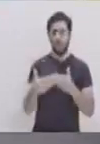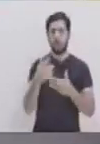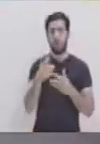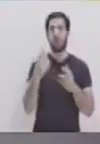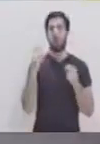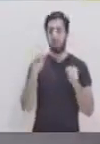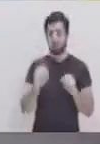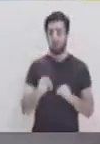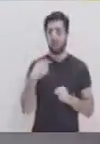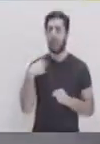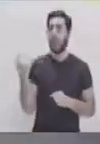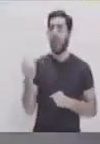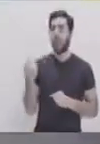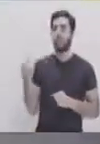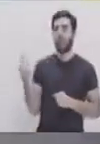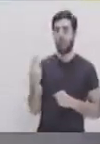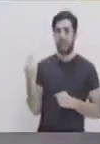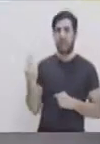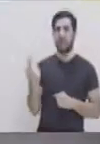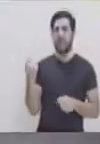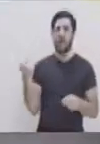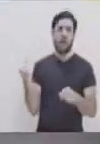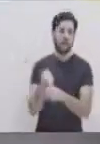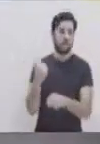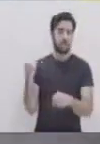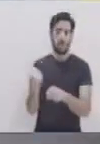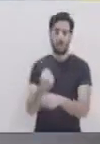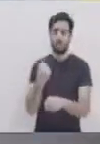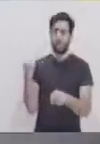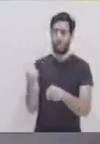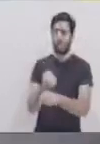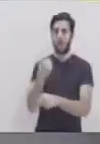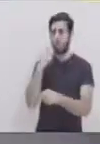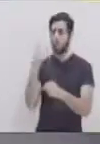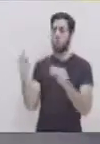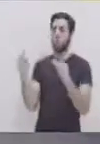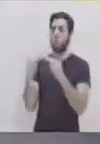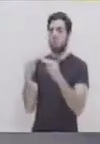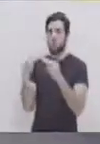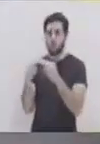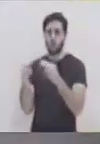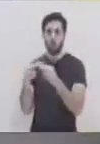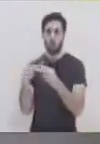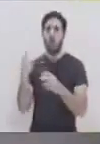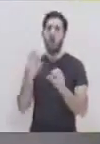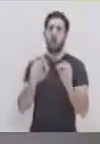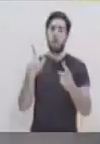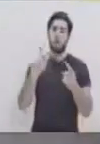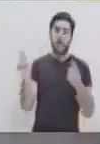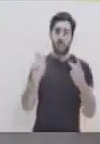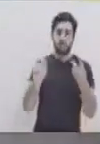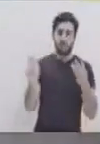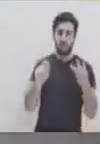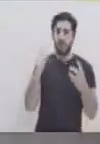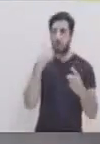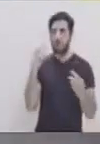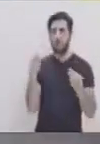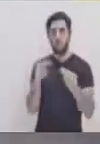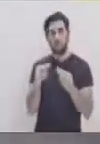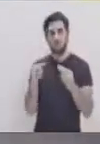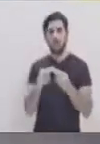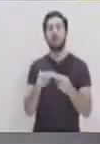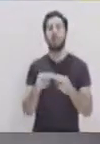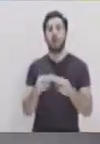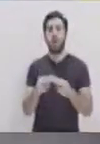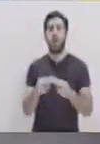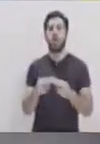pues, como usted lo dice, ¿verdad? Una amistad puede surgir porque llevan años de conocerse, una amistad puede surgir porque llevan un mes